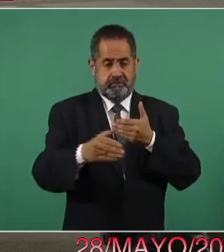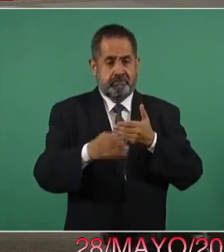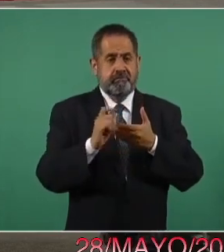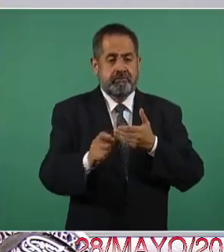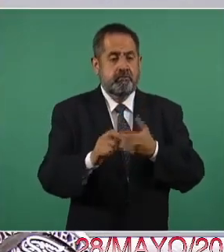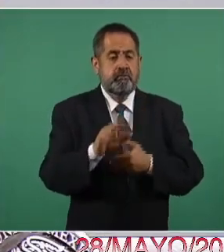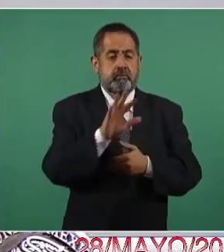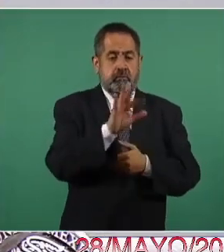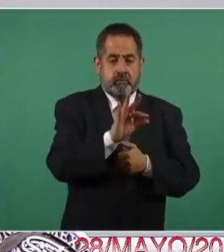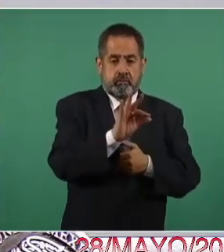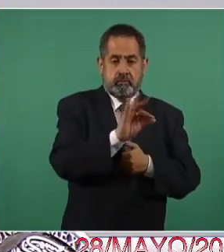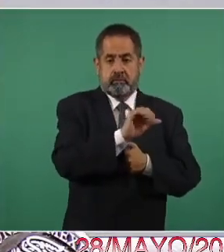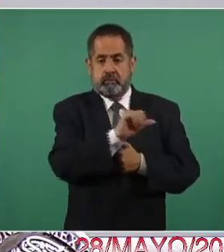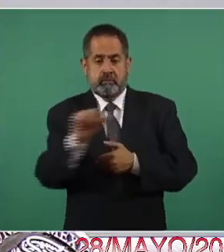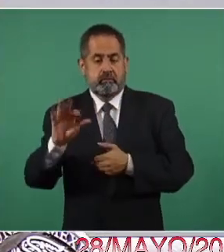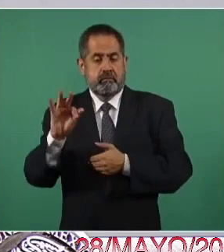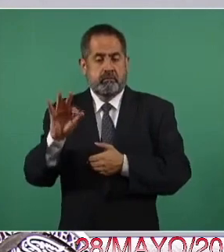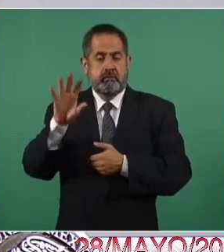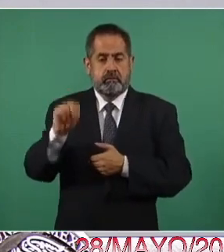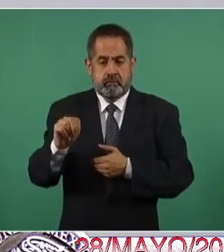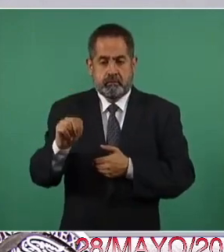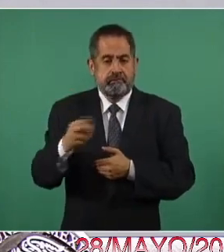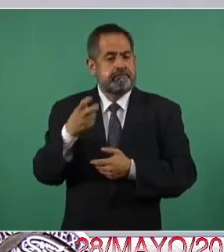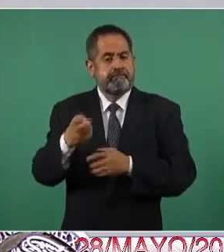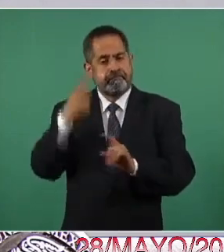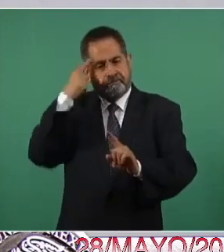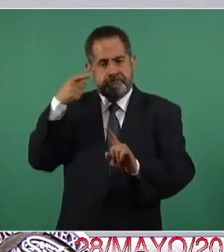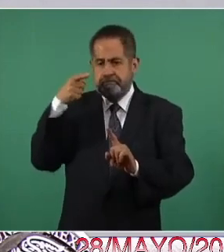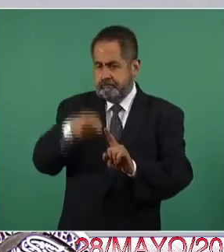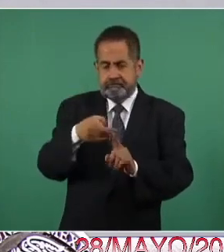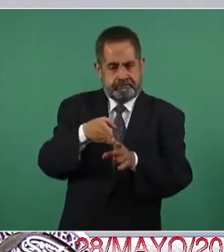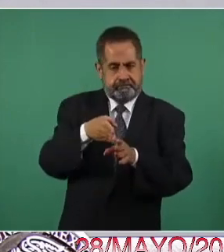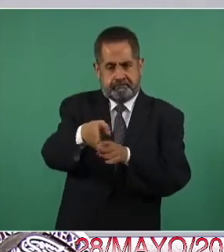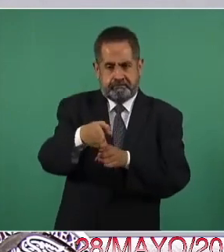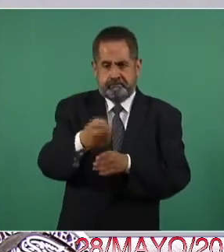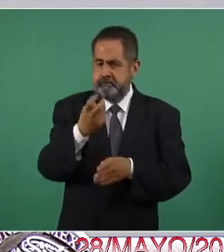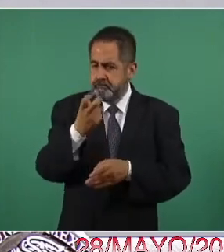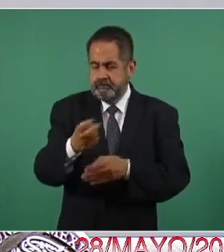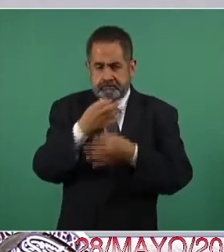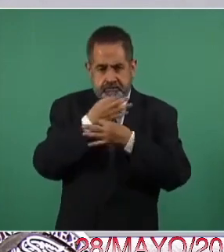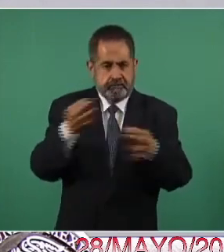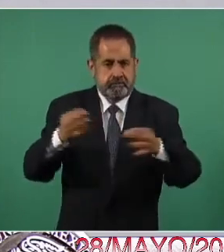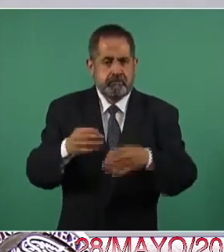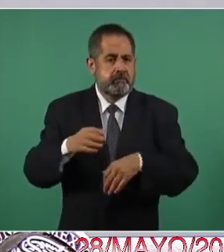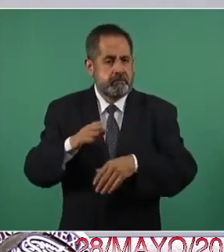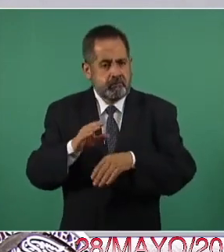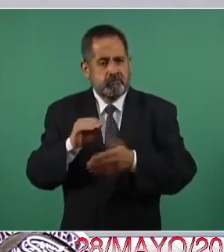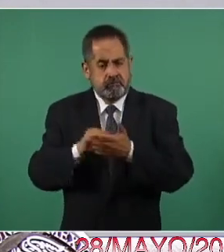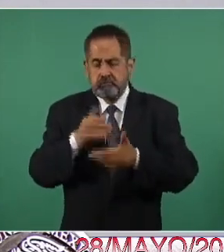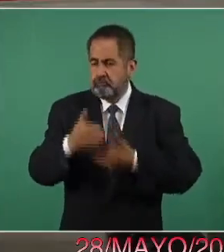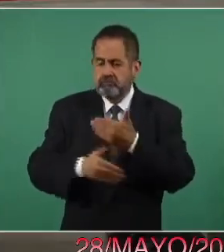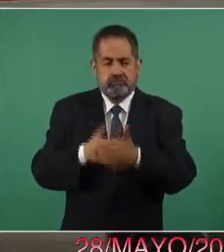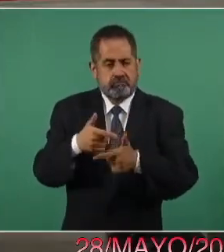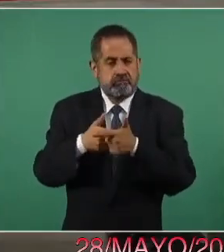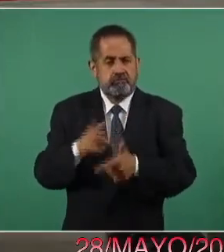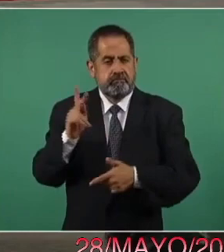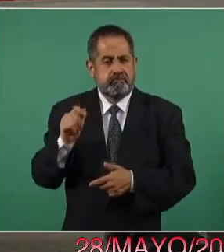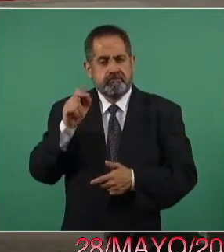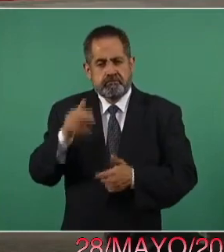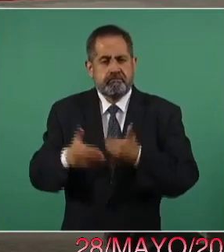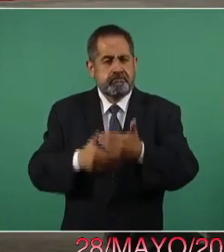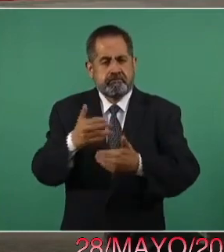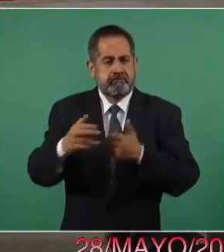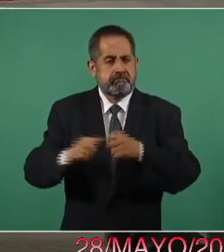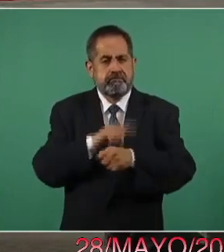40 a 49 años. Este es el eje prioritario y esto es lo que ha seguido siendo la dirección de la Estrategia